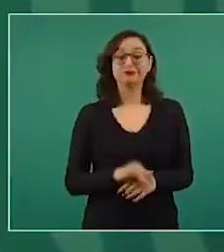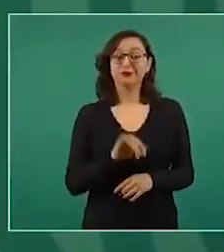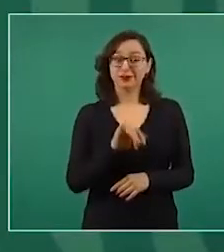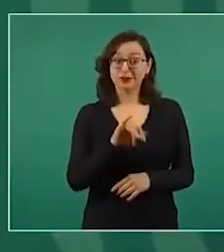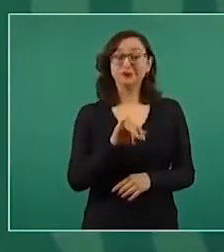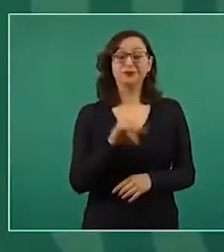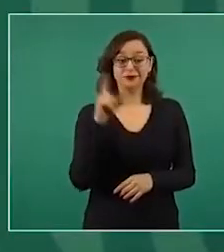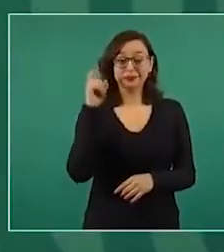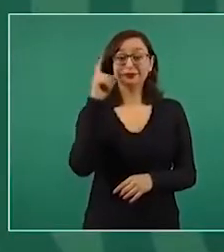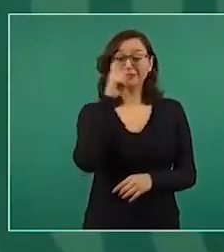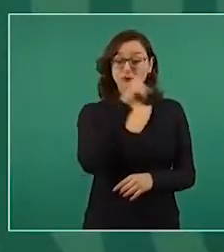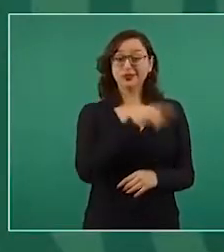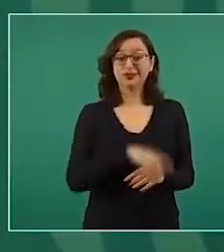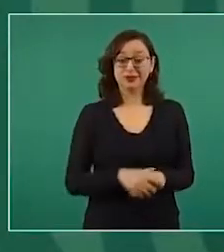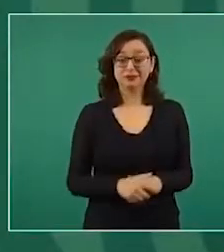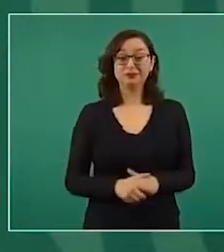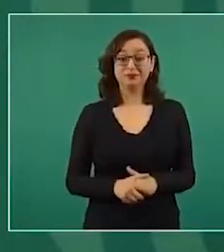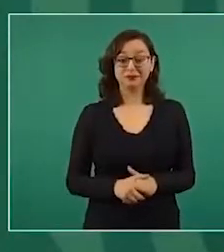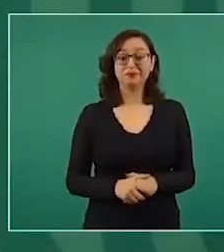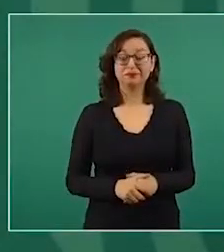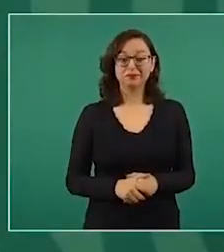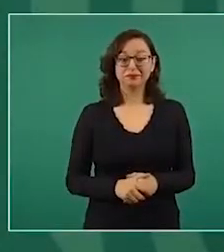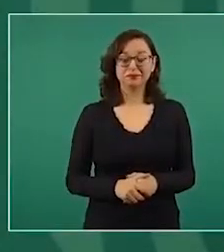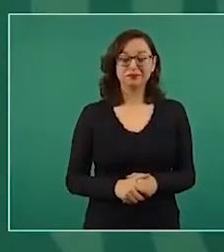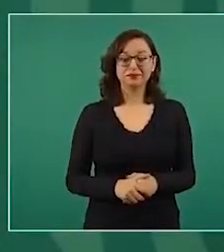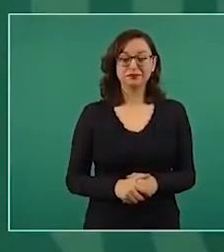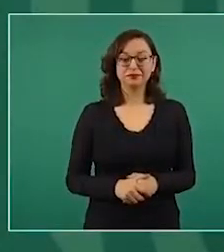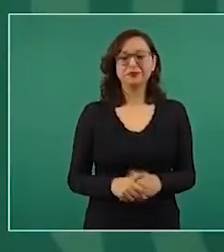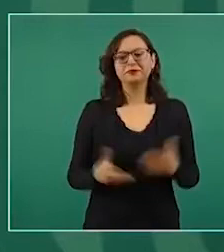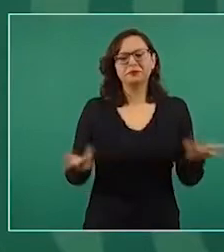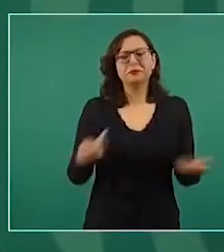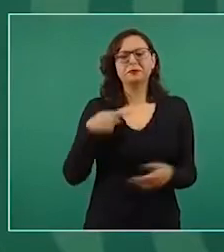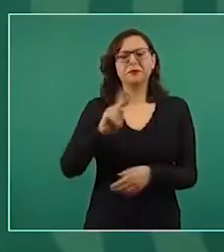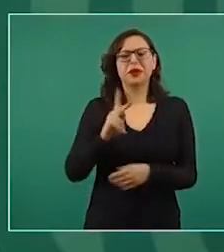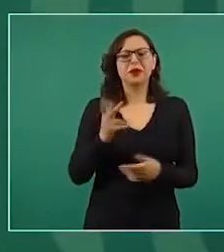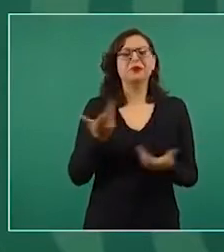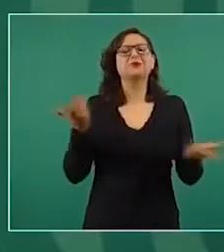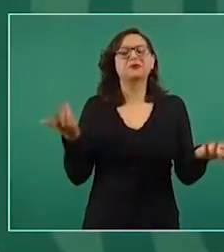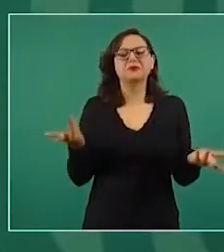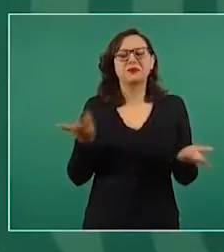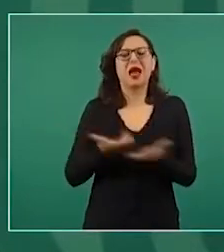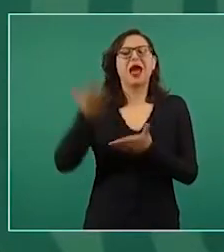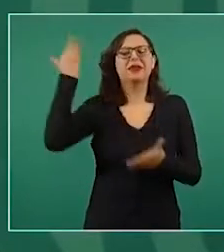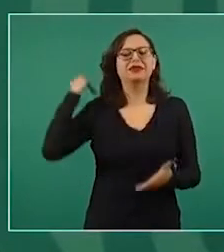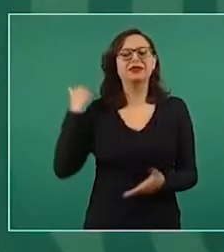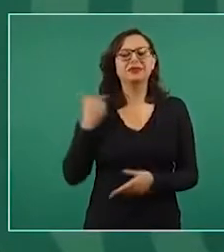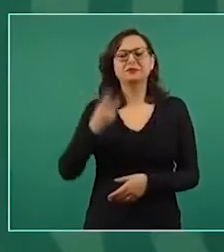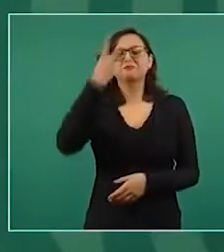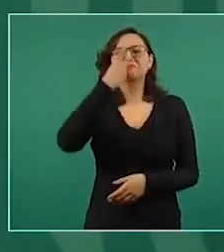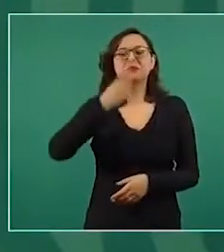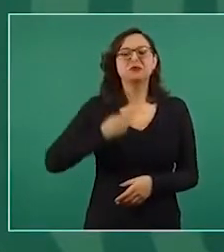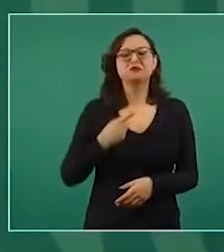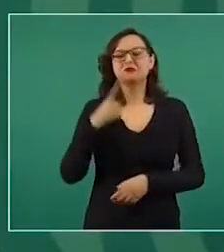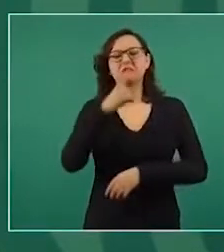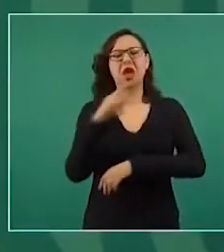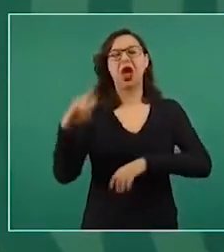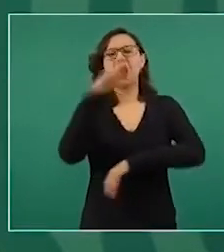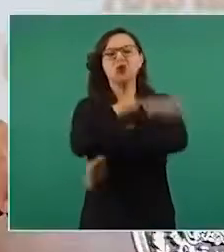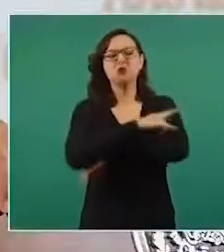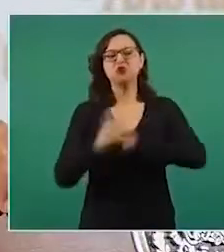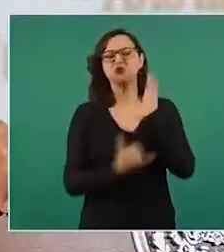Sí, sí. ¿Qué decían? Que no íbamos a poder con el aeropuerto y en ocho meses